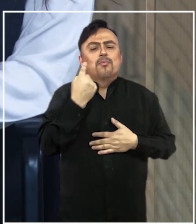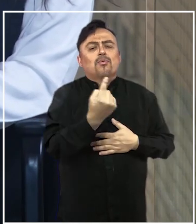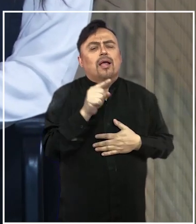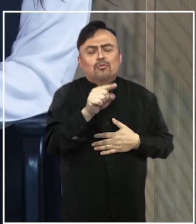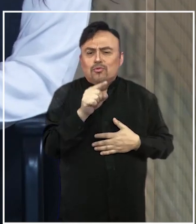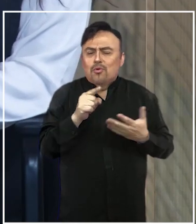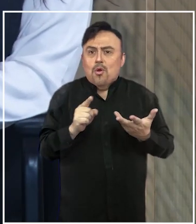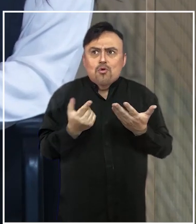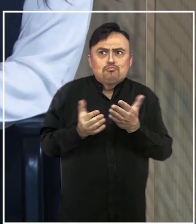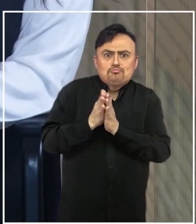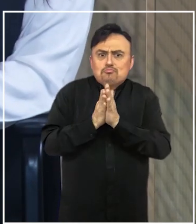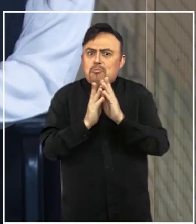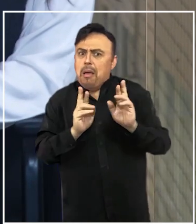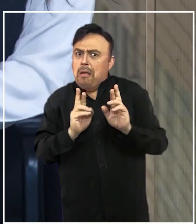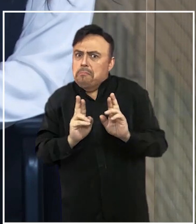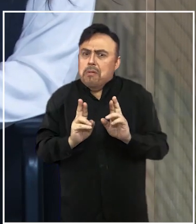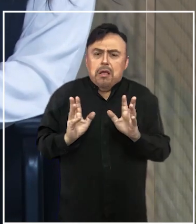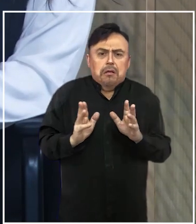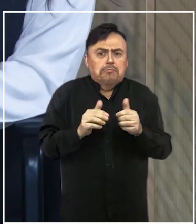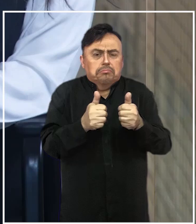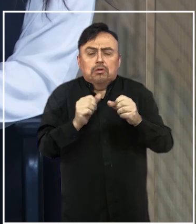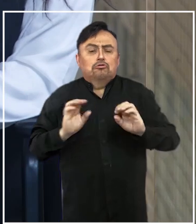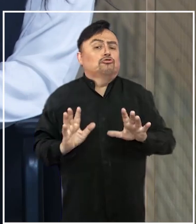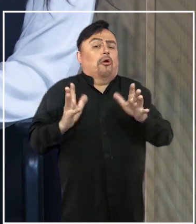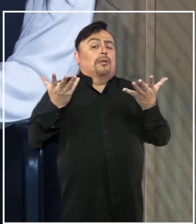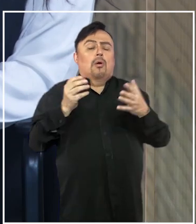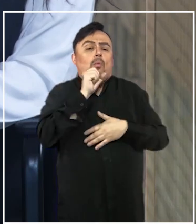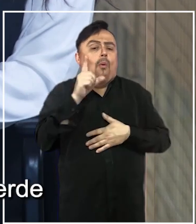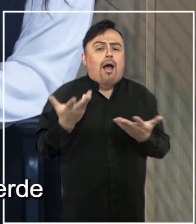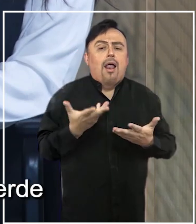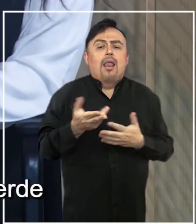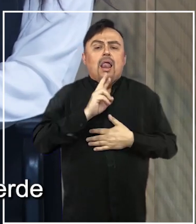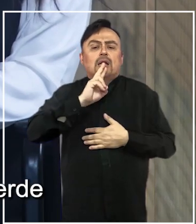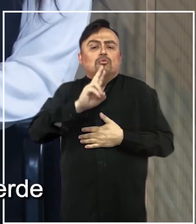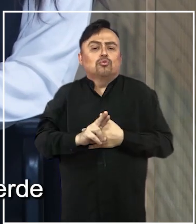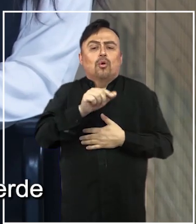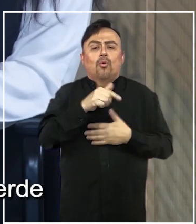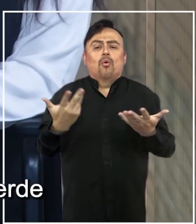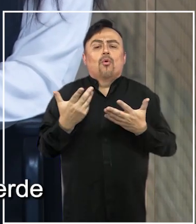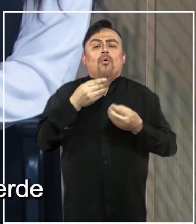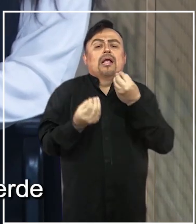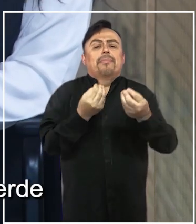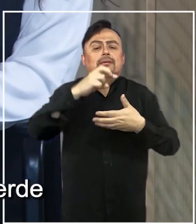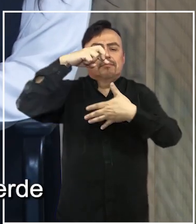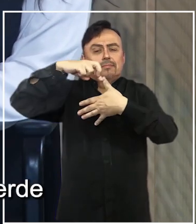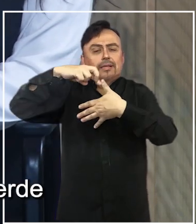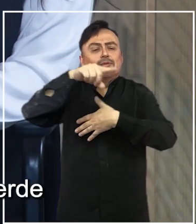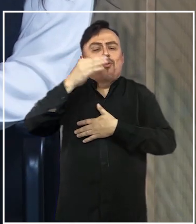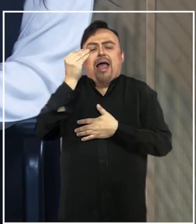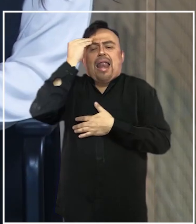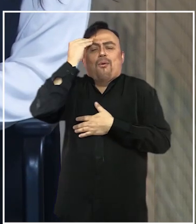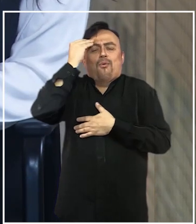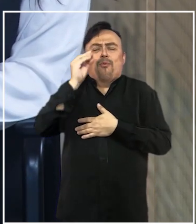hubo tal vez sorpresas que superaran las expectativas? ¿Hay algún resultado de los que sucedieron en los parapanamericanos que usted recuerde